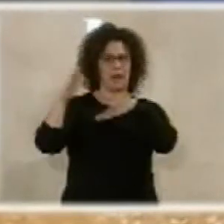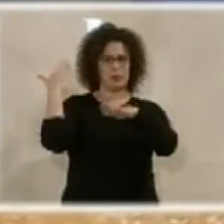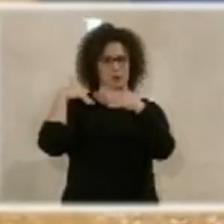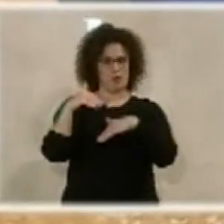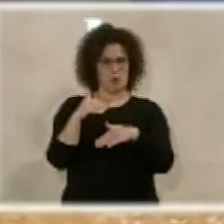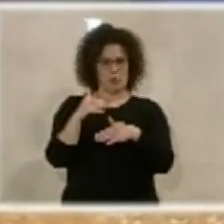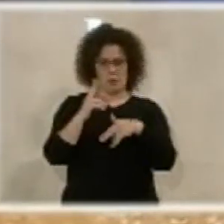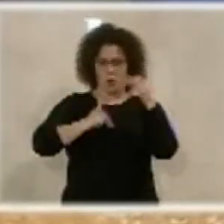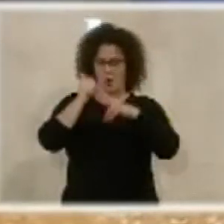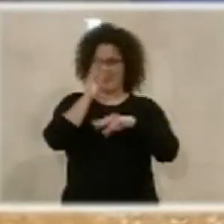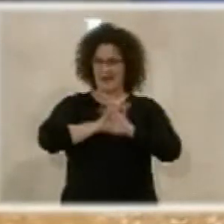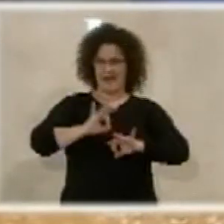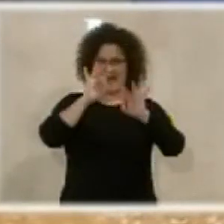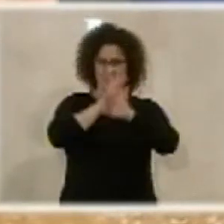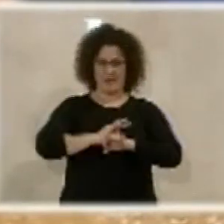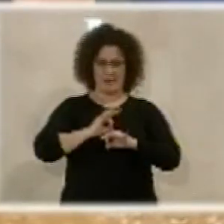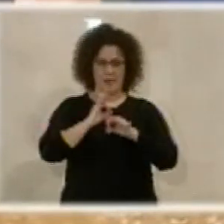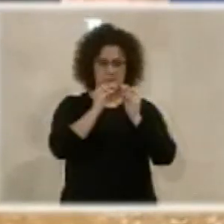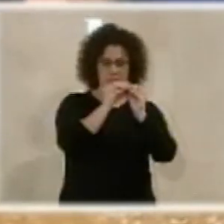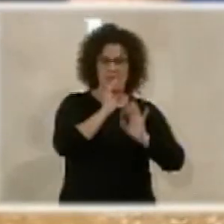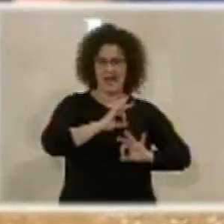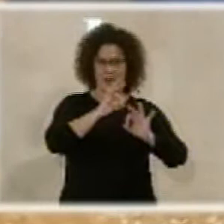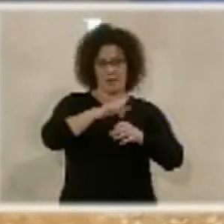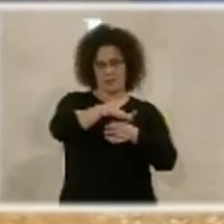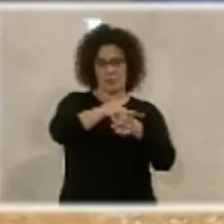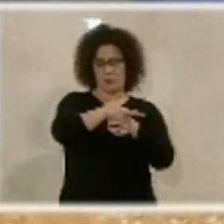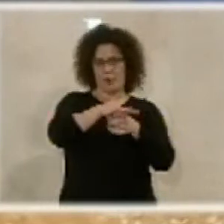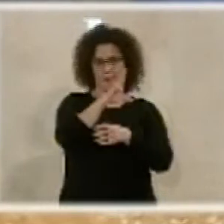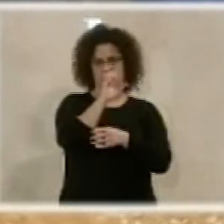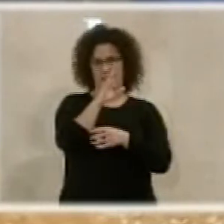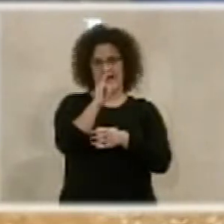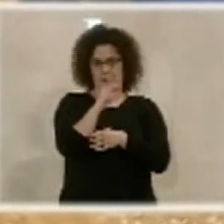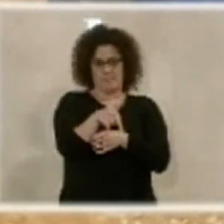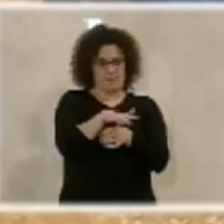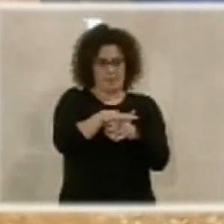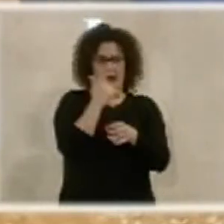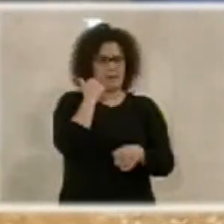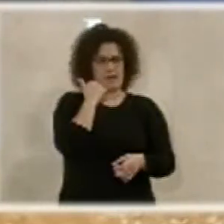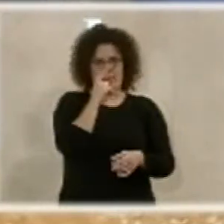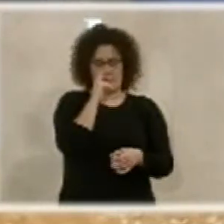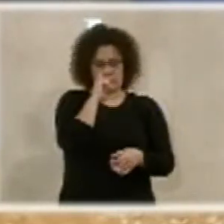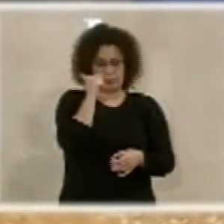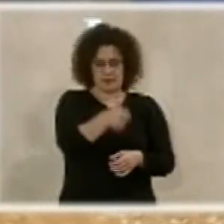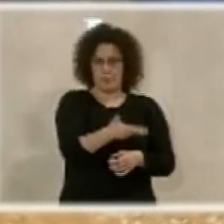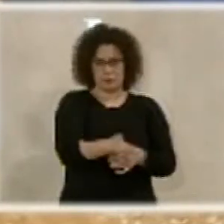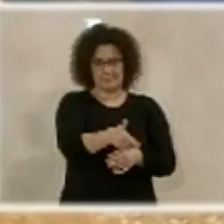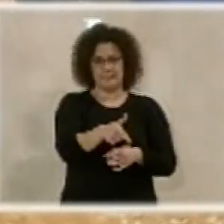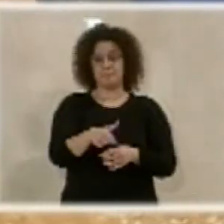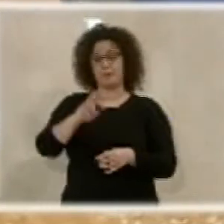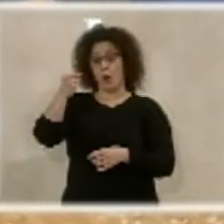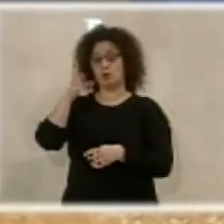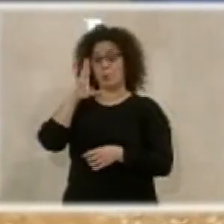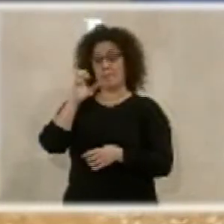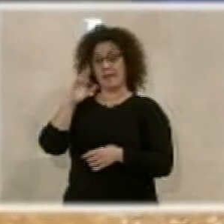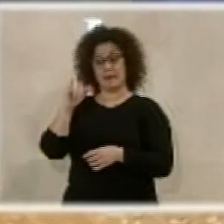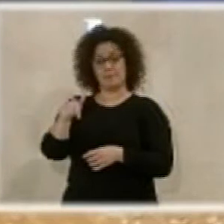años no se han hecho obras allí, se han hecho actuaciones allí y, además, es un peri que viene hablándose en la ciudad de Almería desde hace muchísimo tiempo. Otro peri que hemos